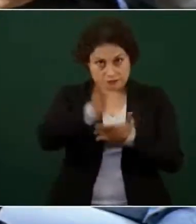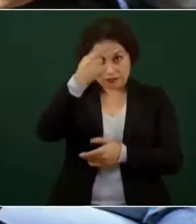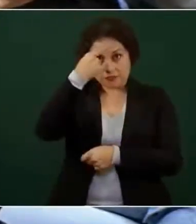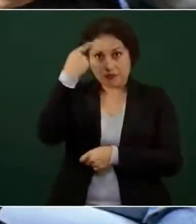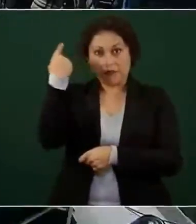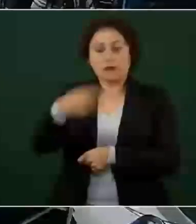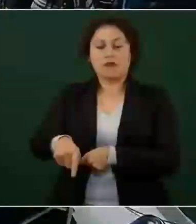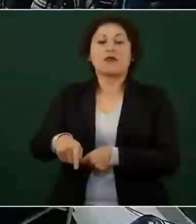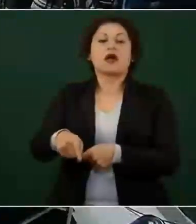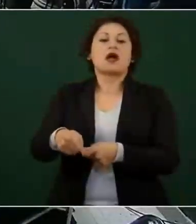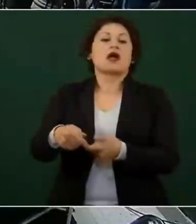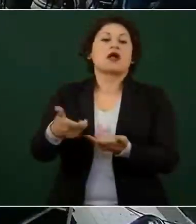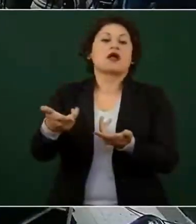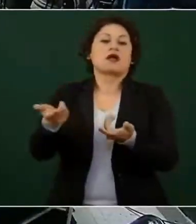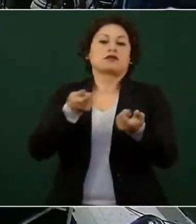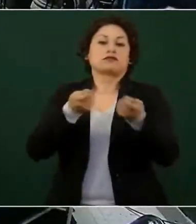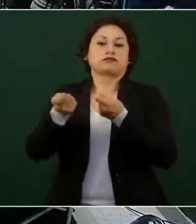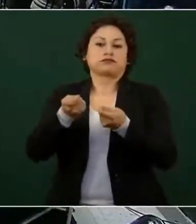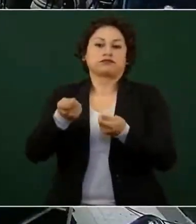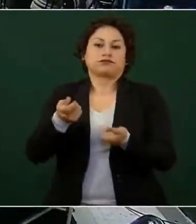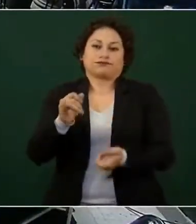Su marido es muy necio.